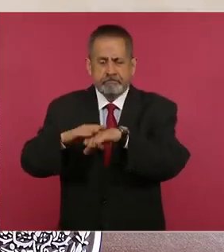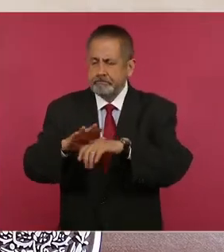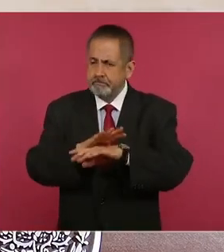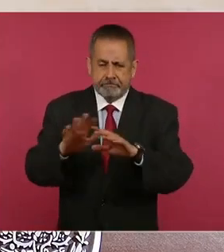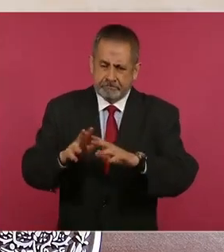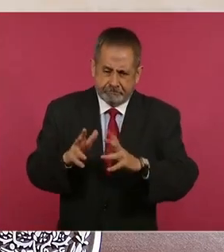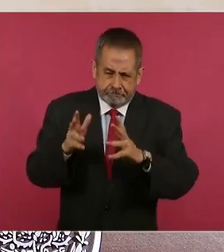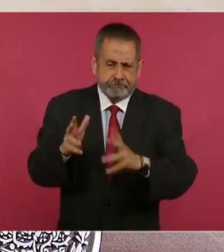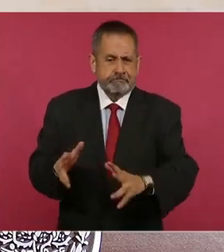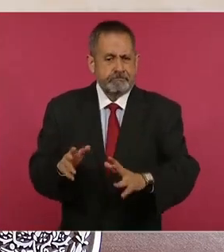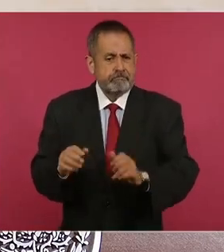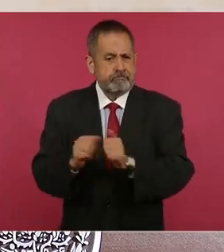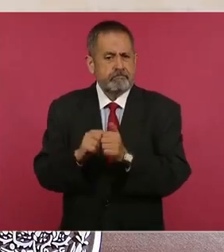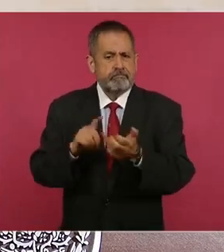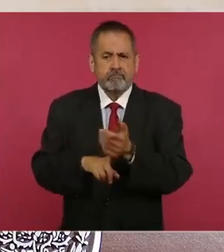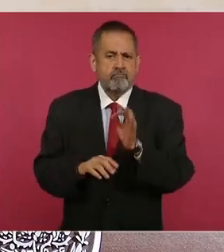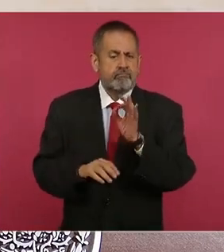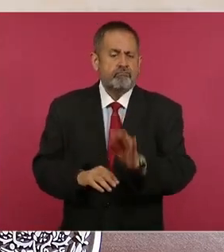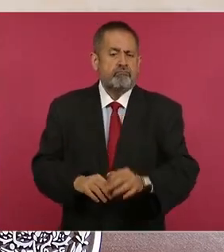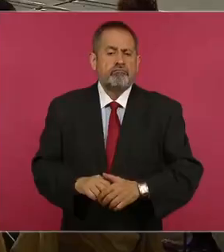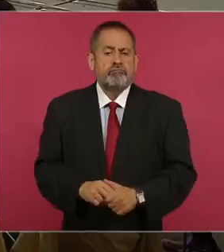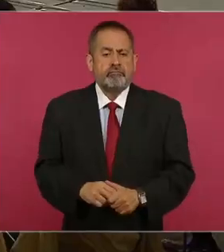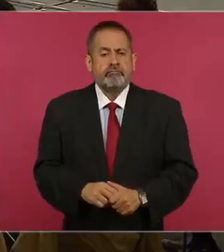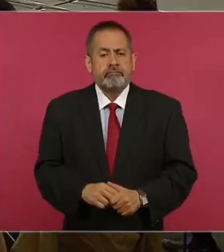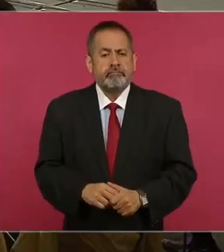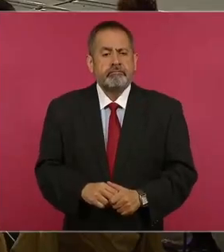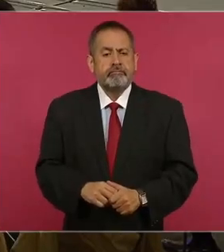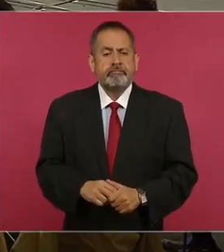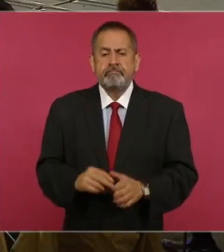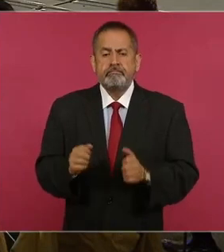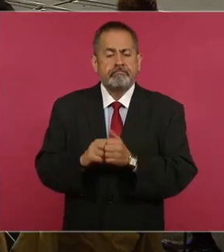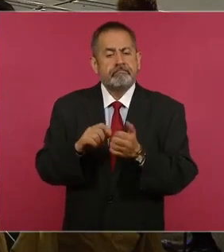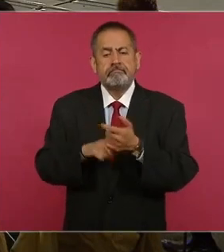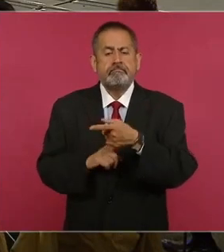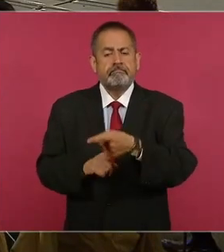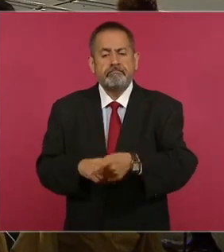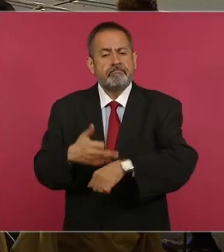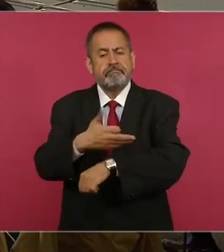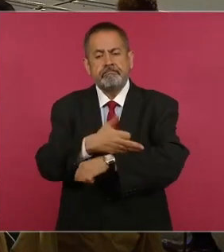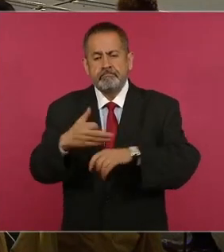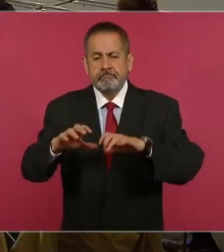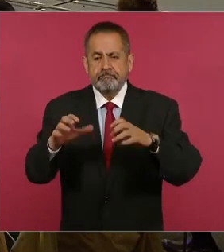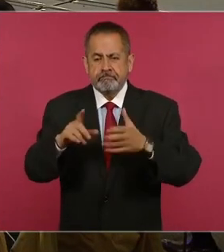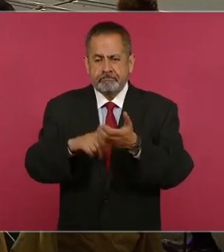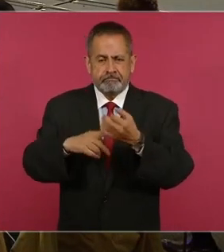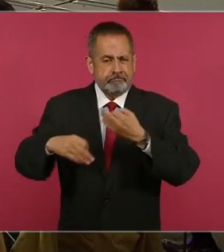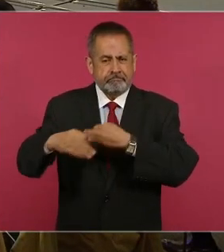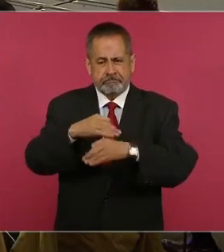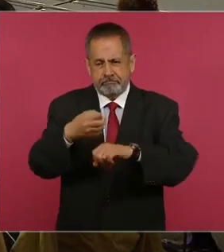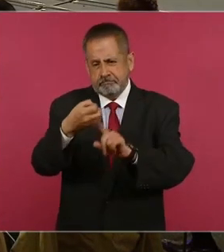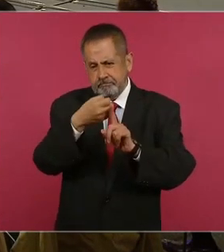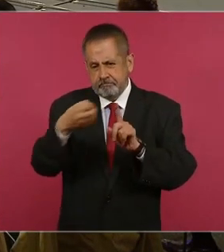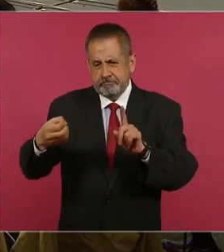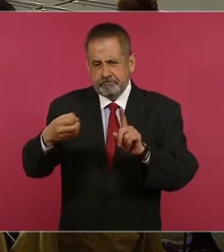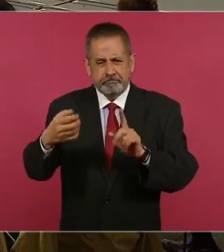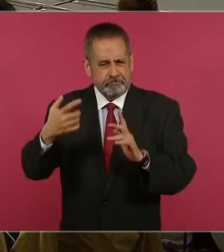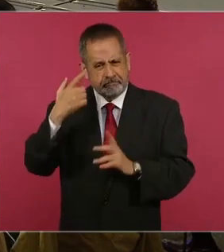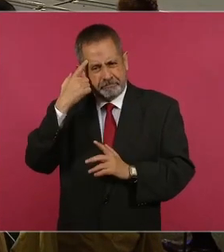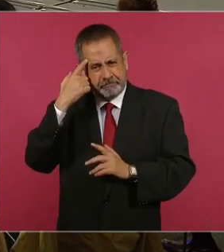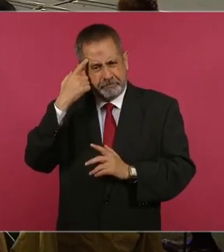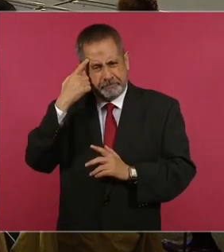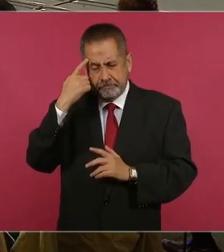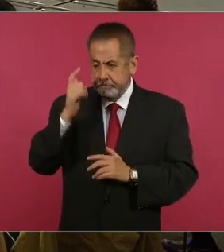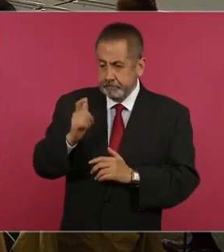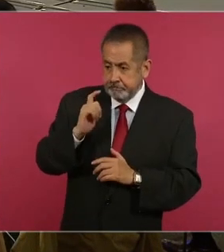una senda de pago cierta y que la familia además se pueda organizar y decir, bueno, necesito tanto para pagar mi